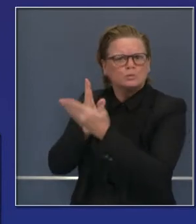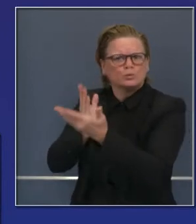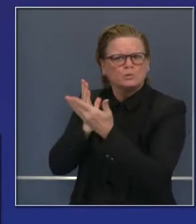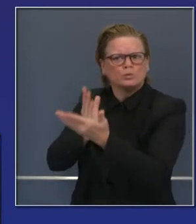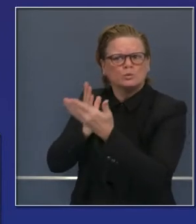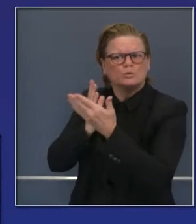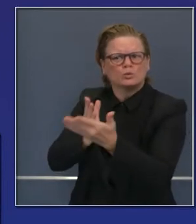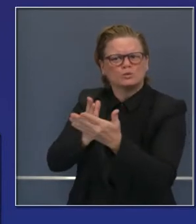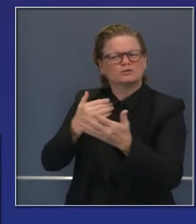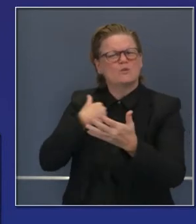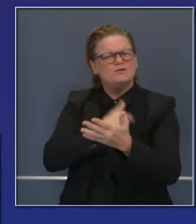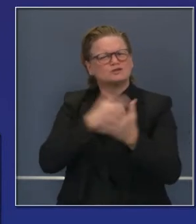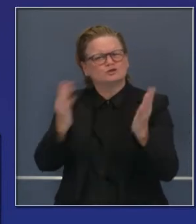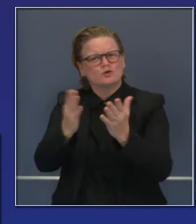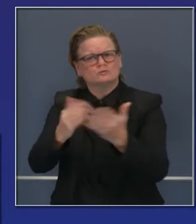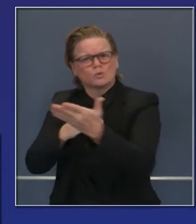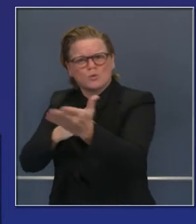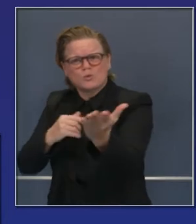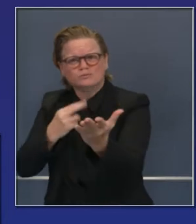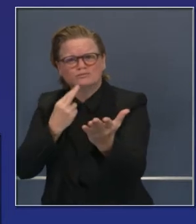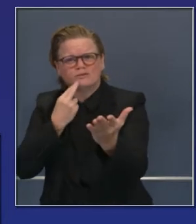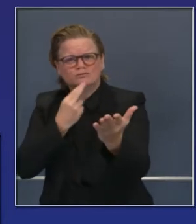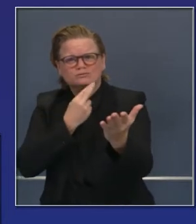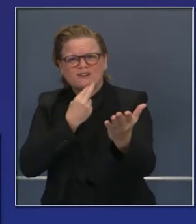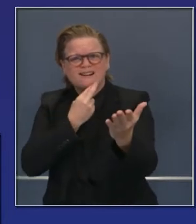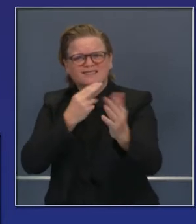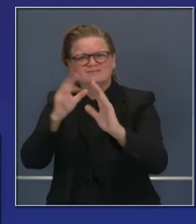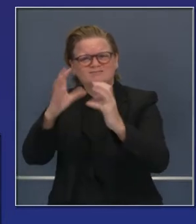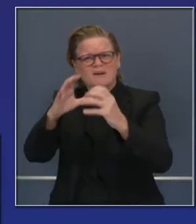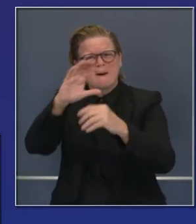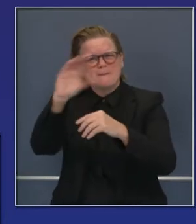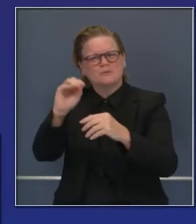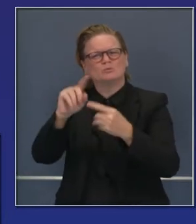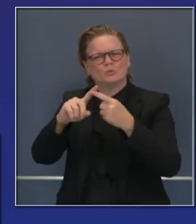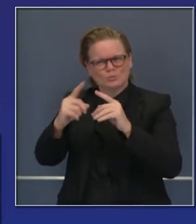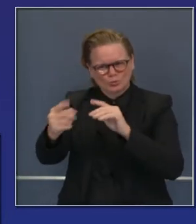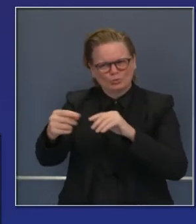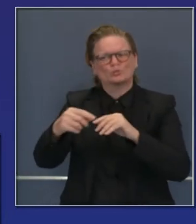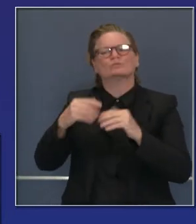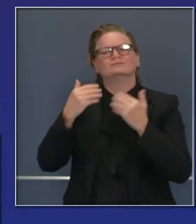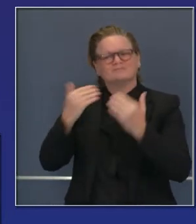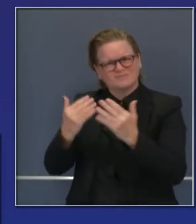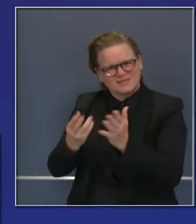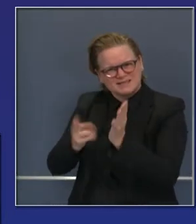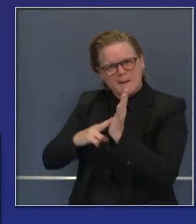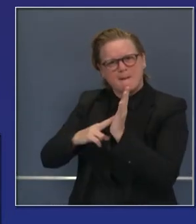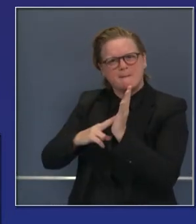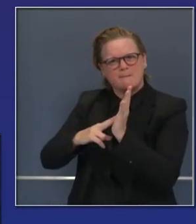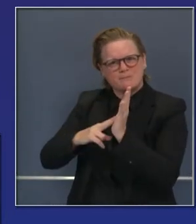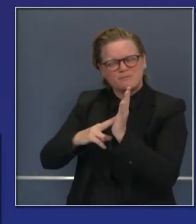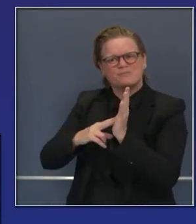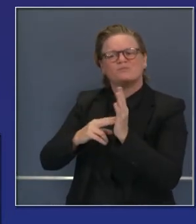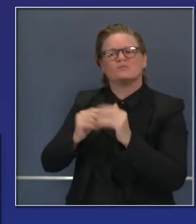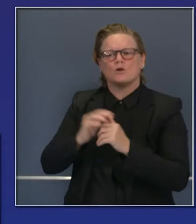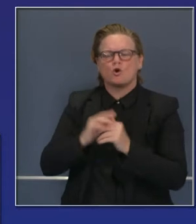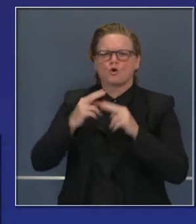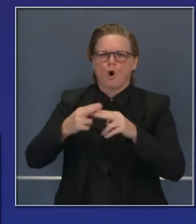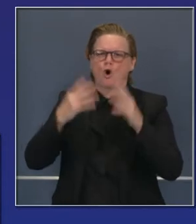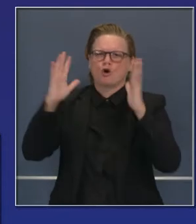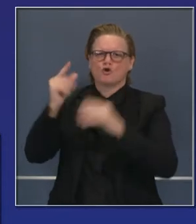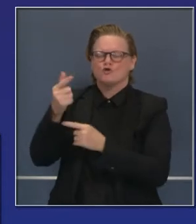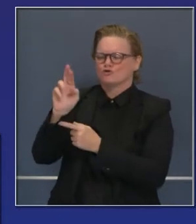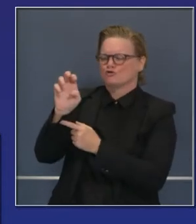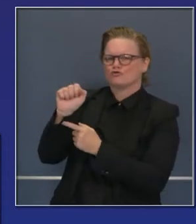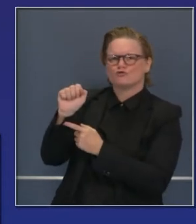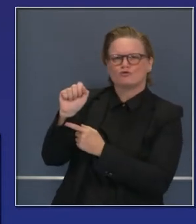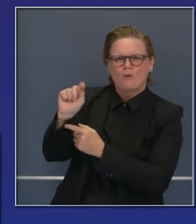a la industria de restaurantes, es importante que compartamos más información sobre este programa Great Plates. No es una